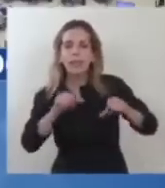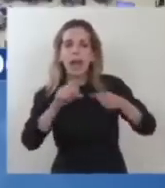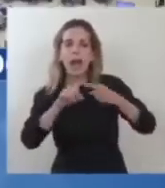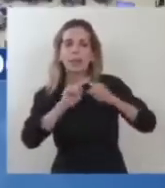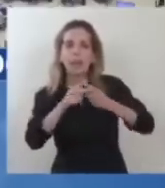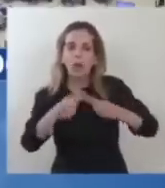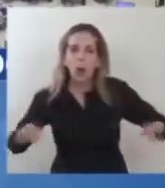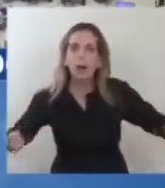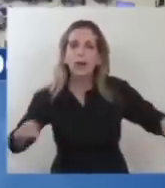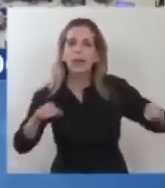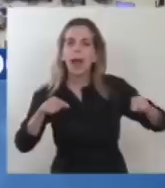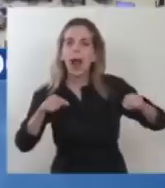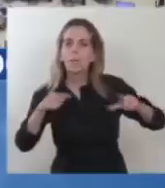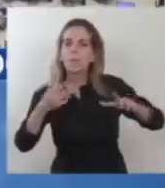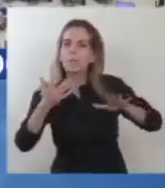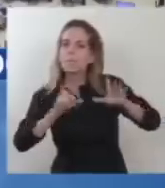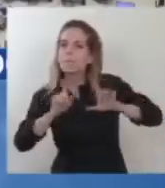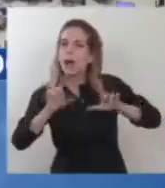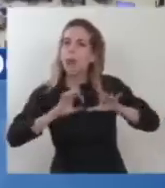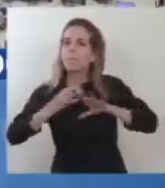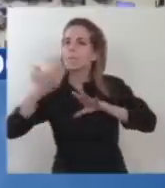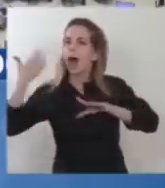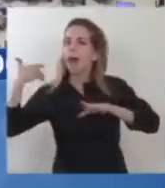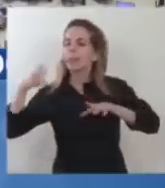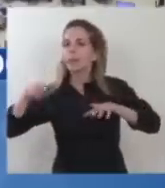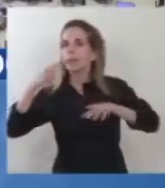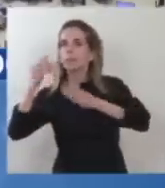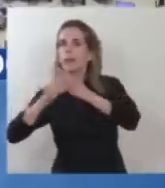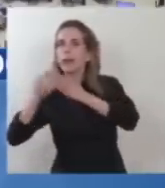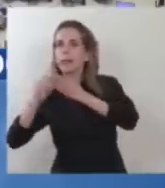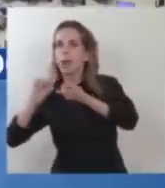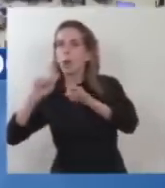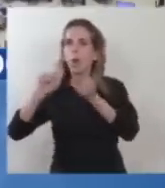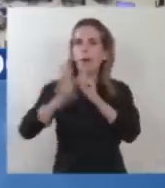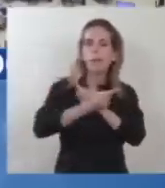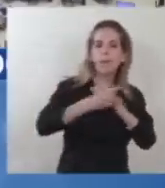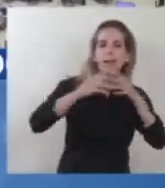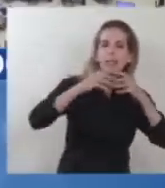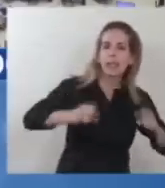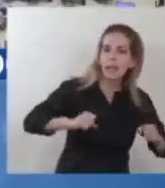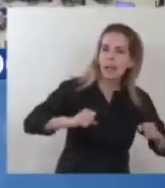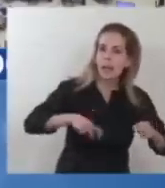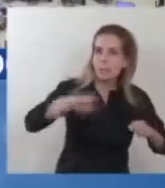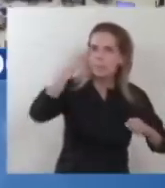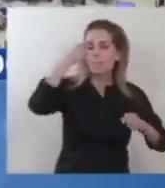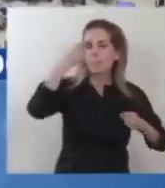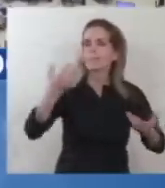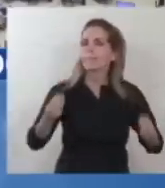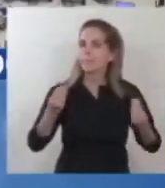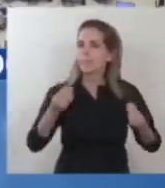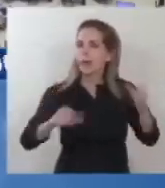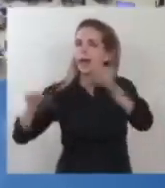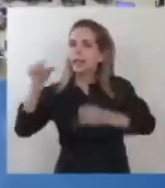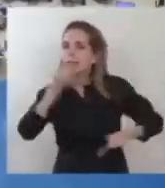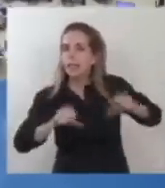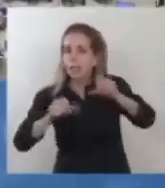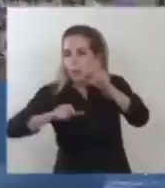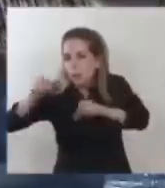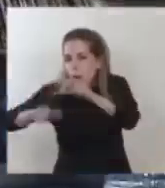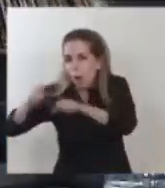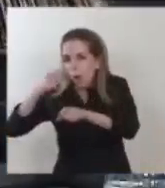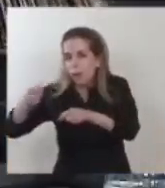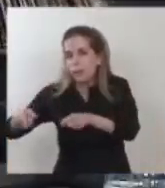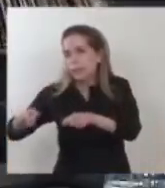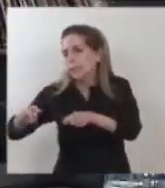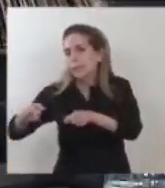alguna vez dejó de ser un ministerio y pasó a ser una secretaría, y los científicos fueron impulsados a